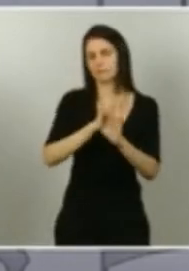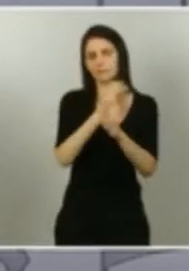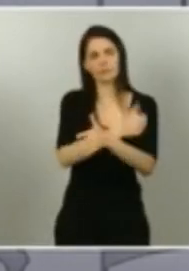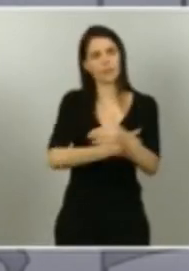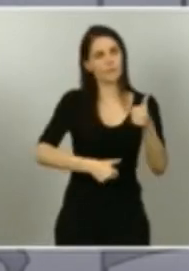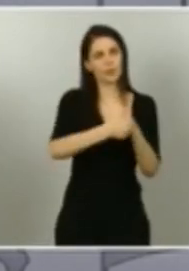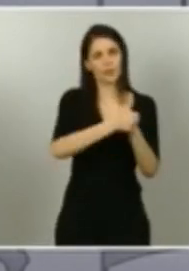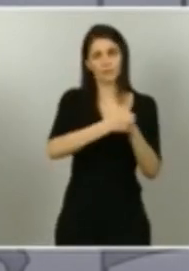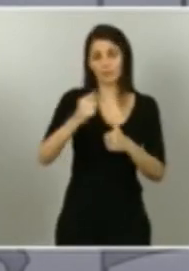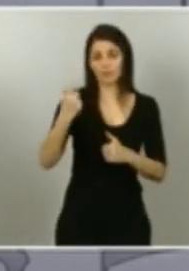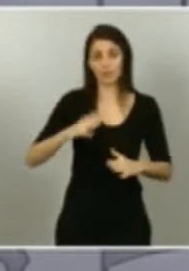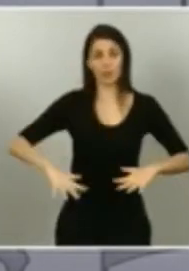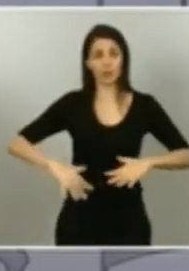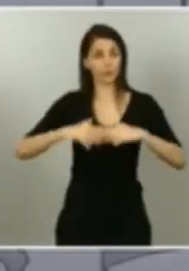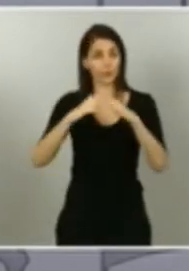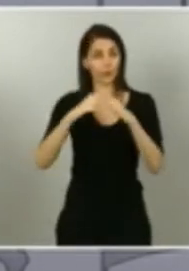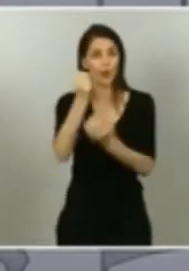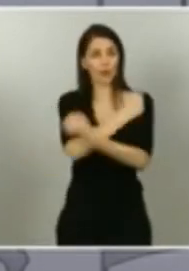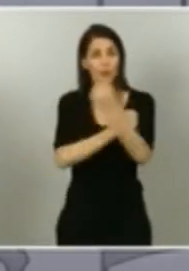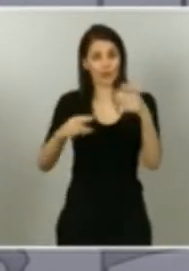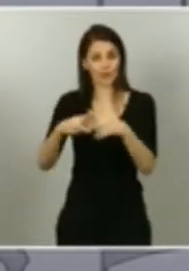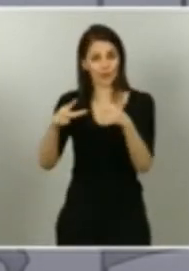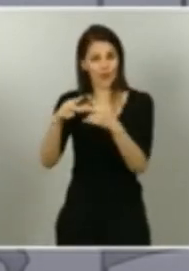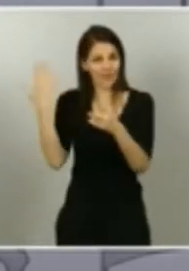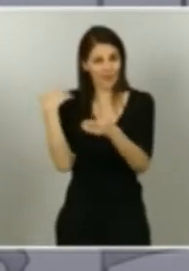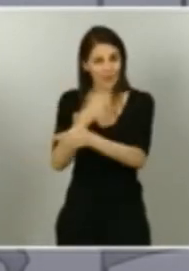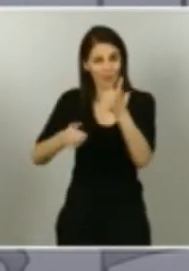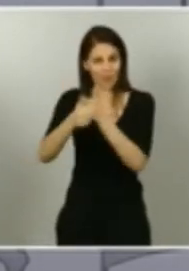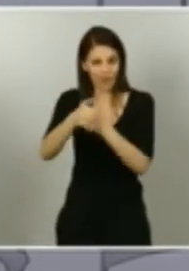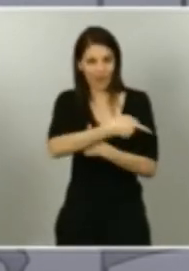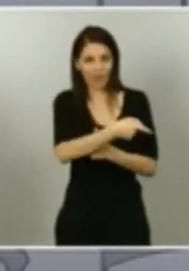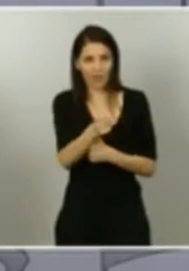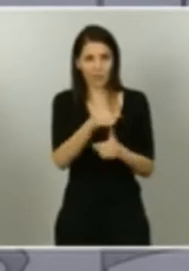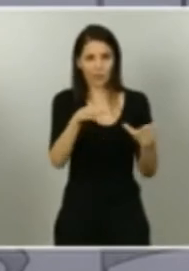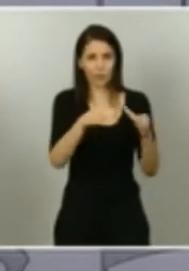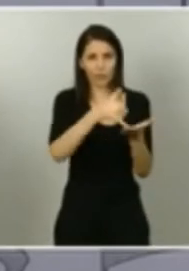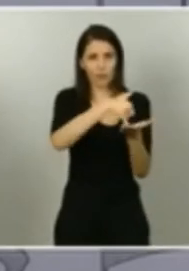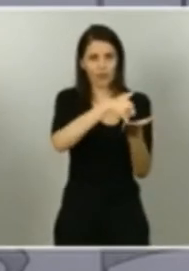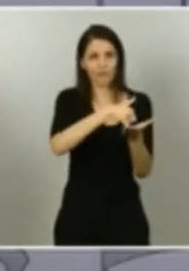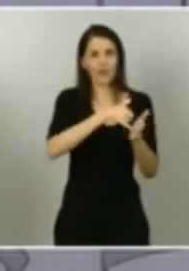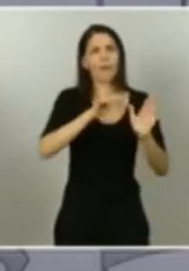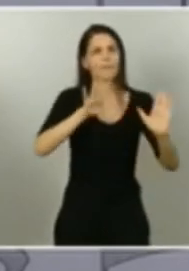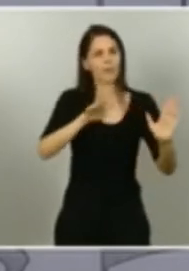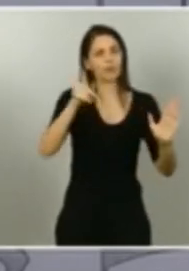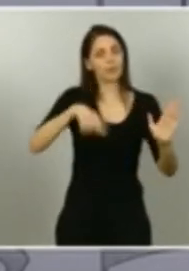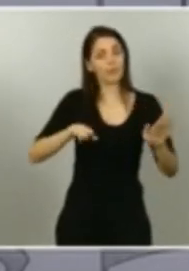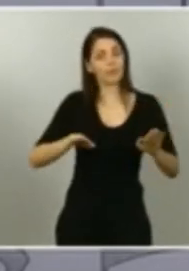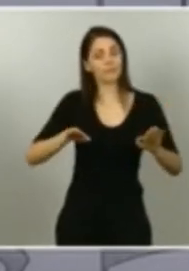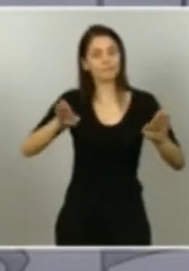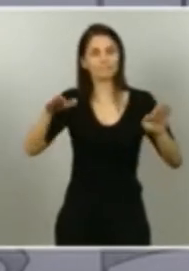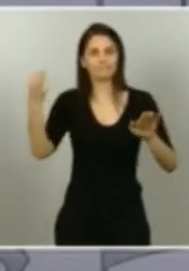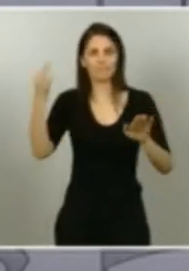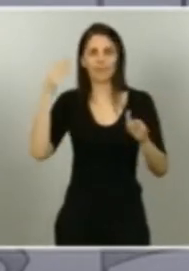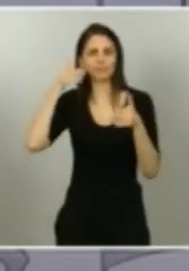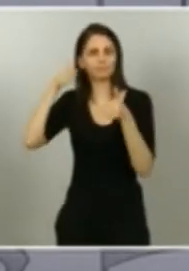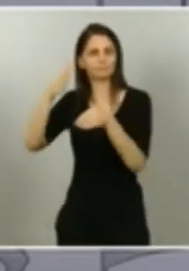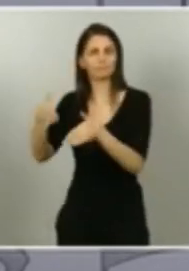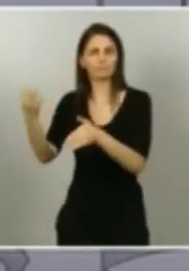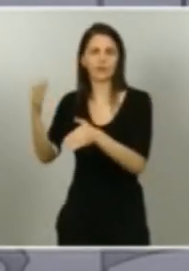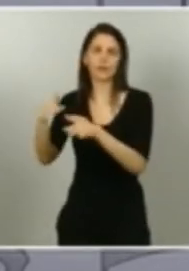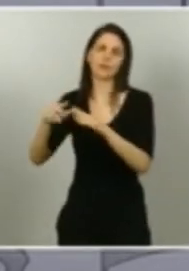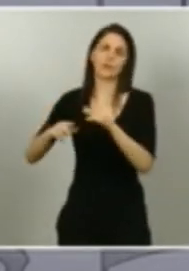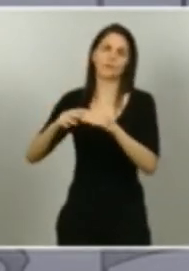pero en paralelo debe discurrir la reconstrucción y la recuperación económica y las prioridades económicas estarán